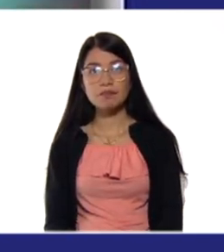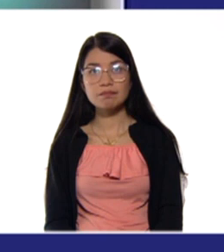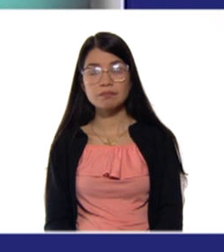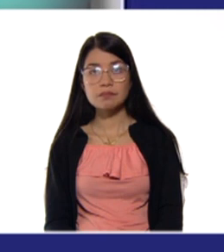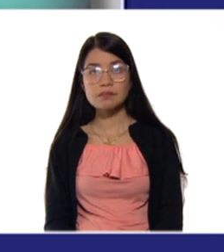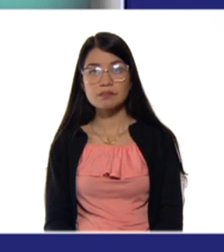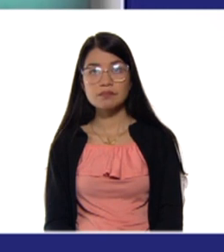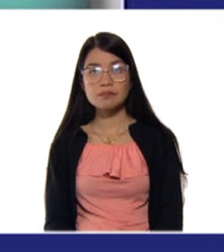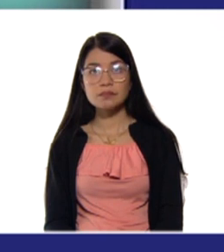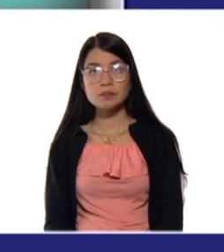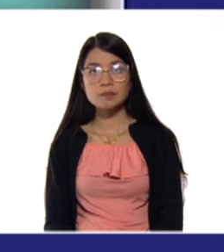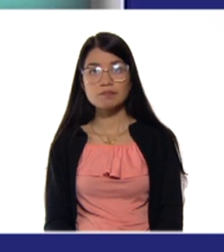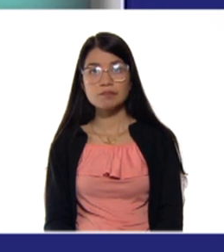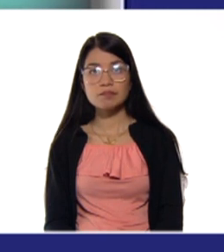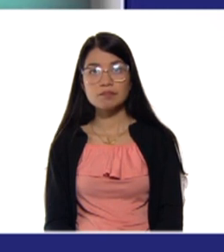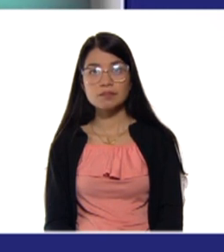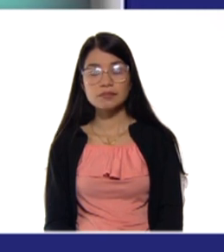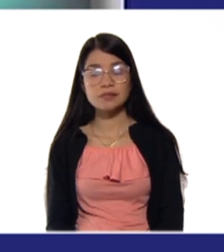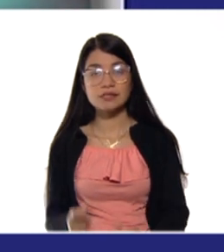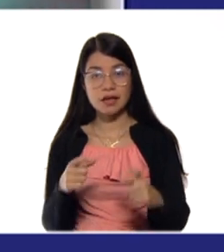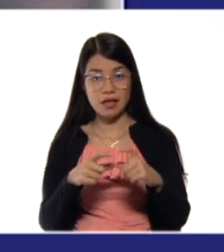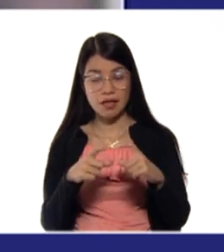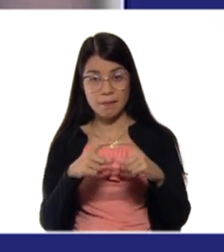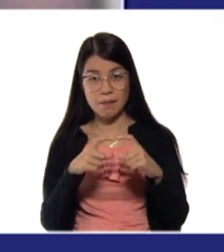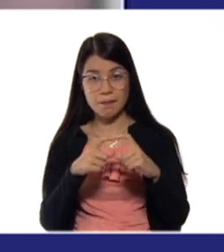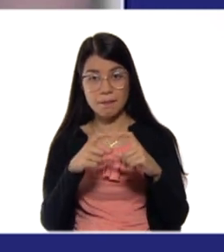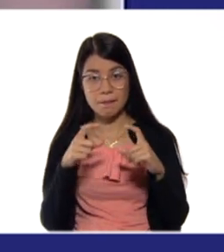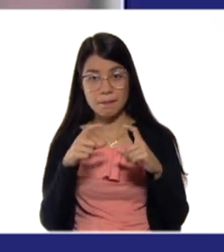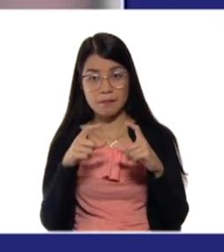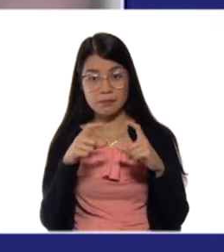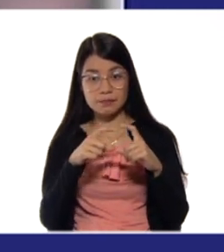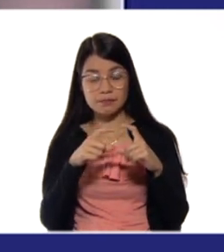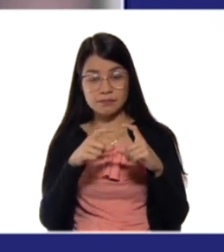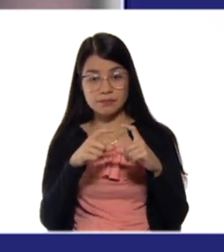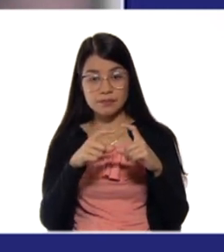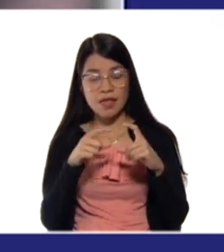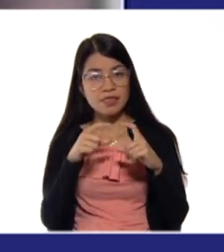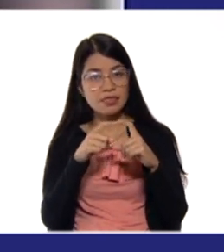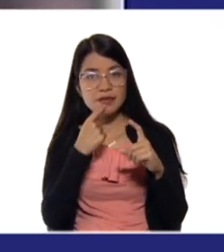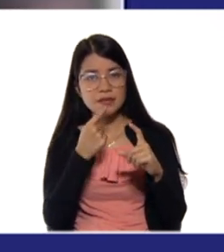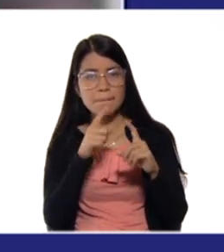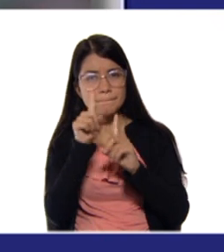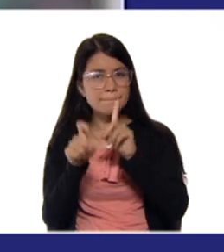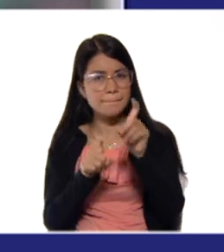Y es la formación de precipitado.